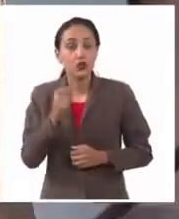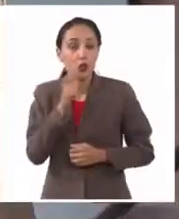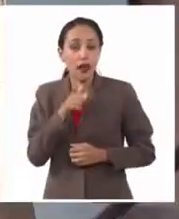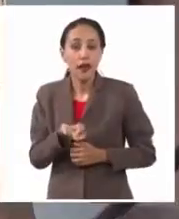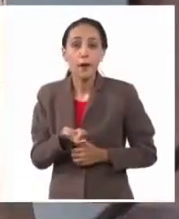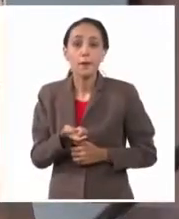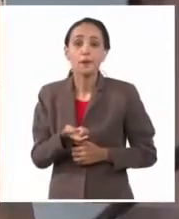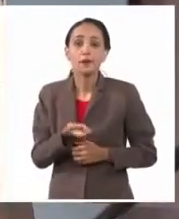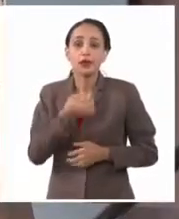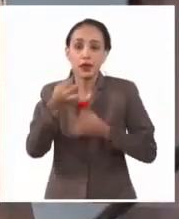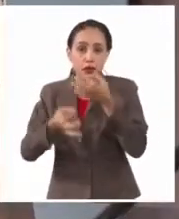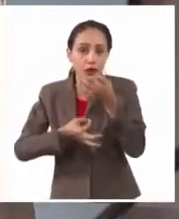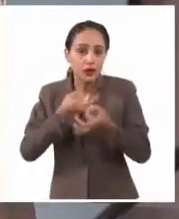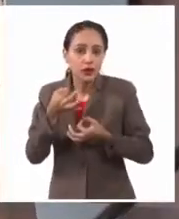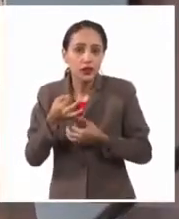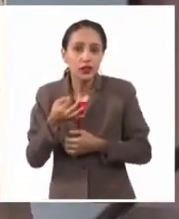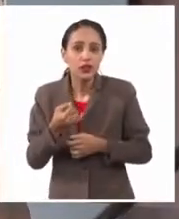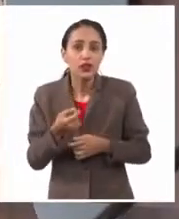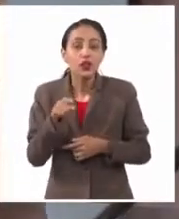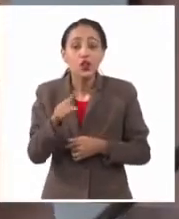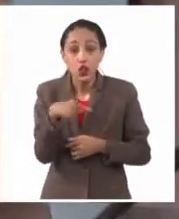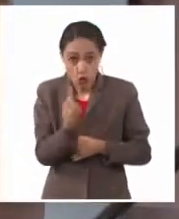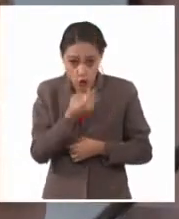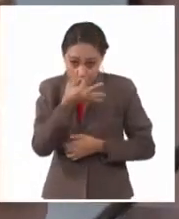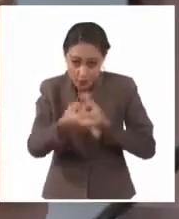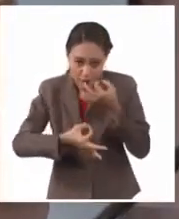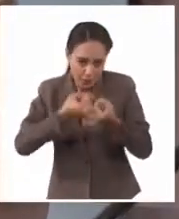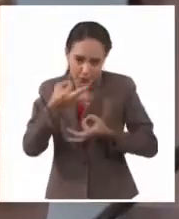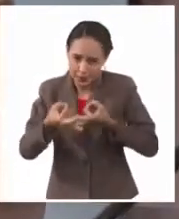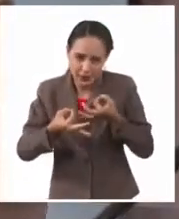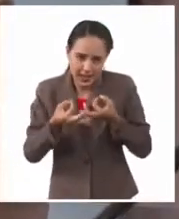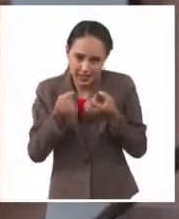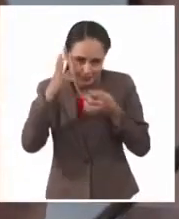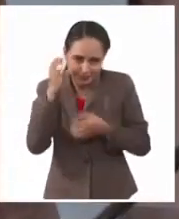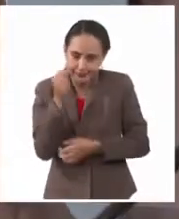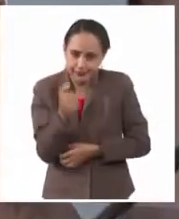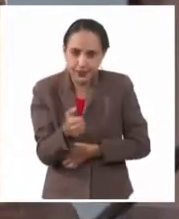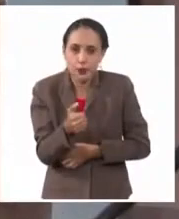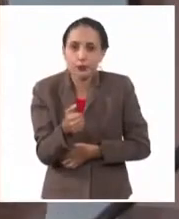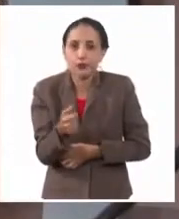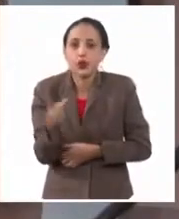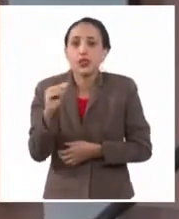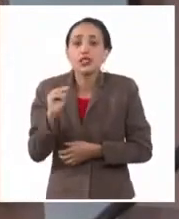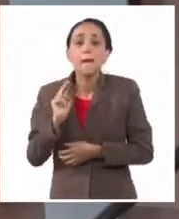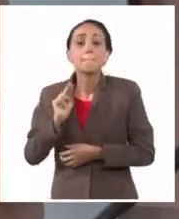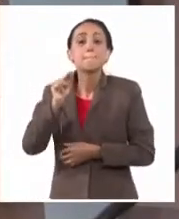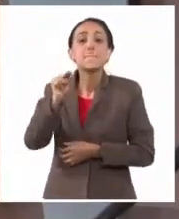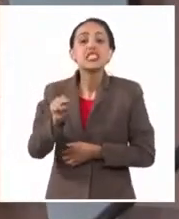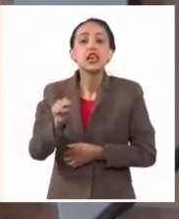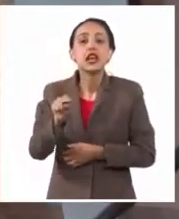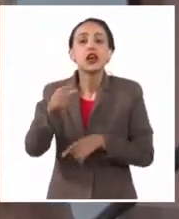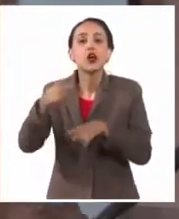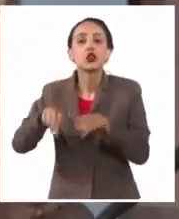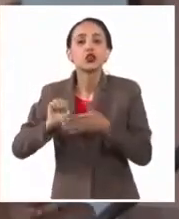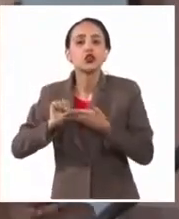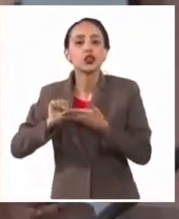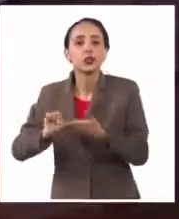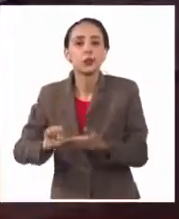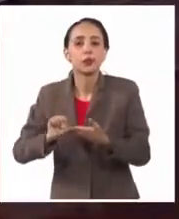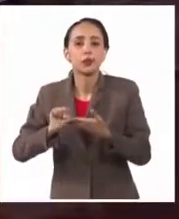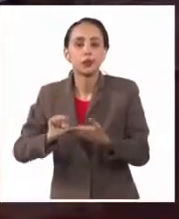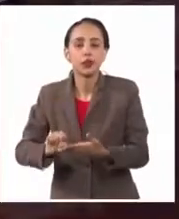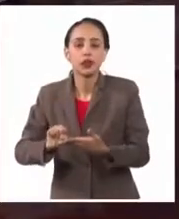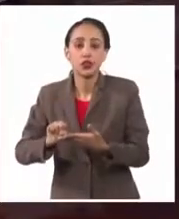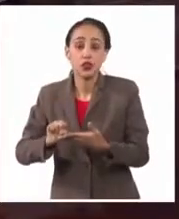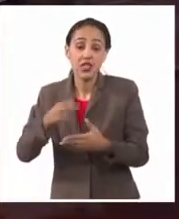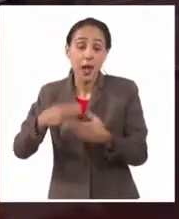a ver. No es el arancel aduanal. Lo que estamos hablando cuando te refieres a la mensajería, ese es un servicio de la transitaria.